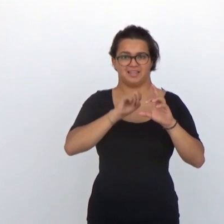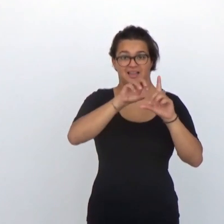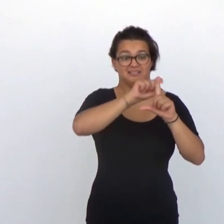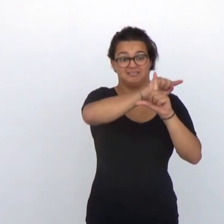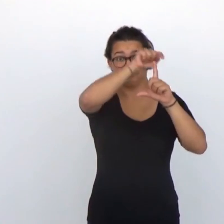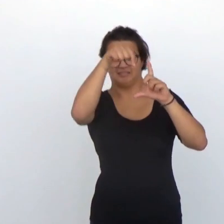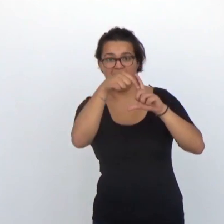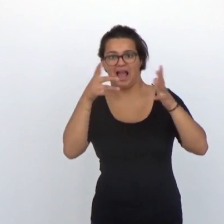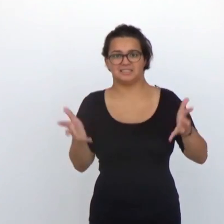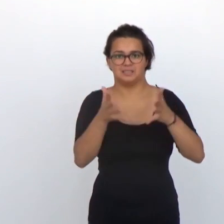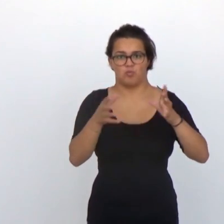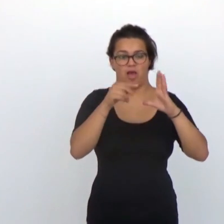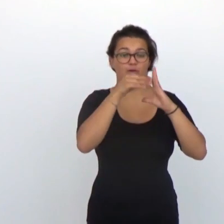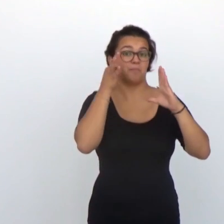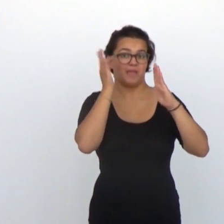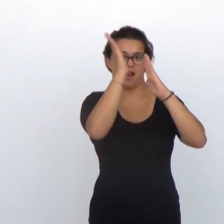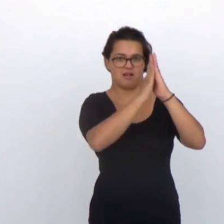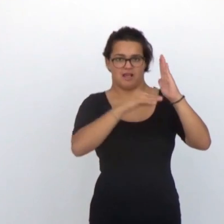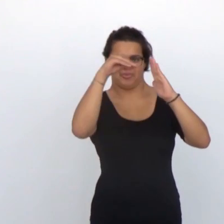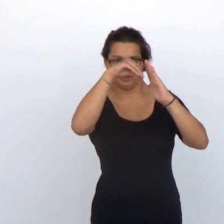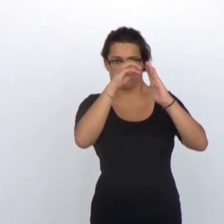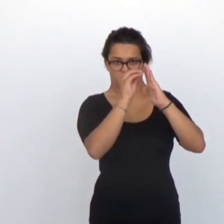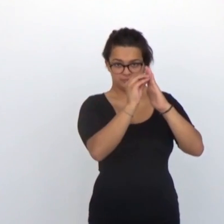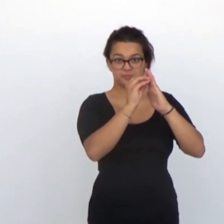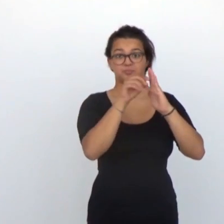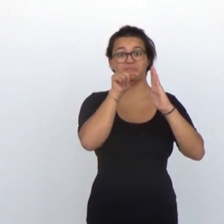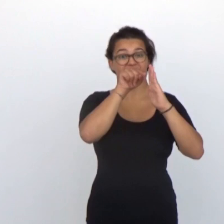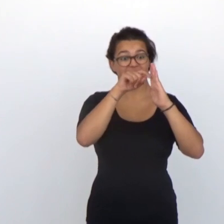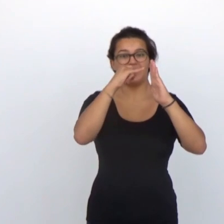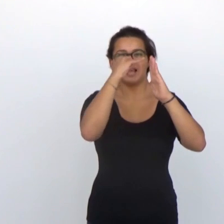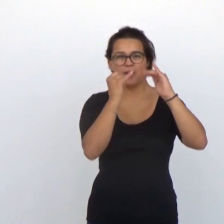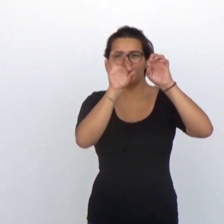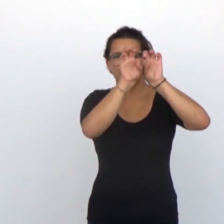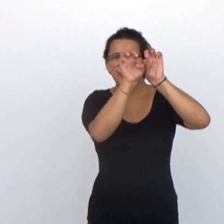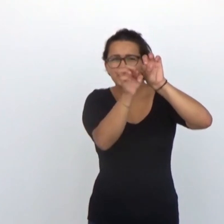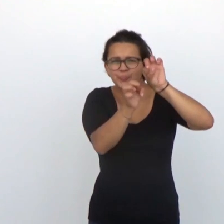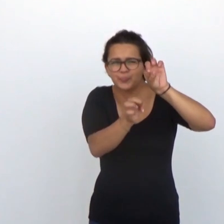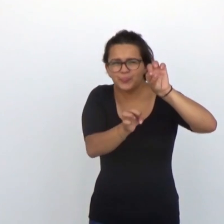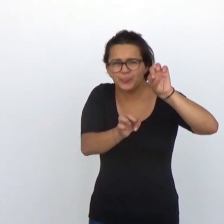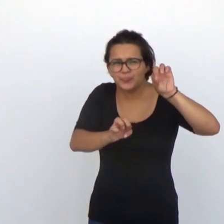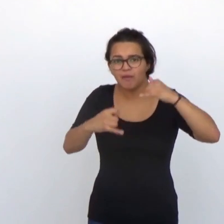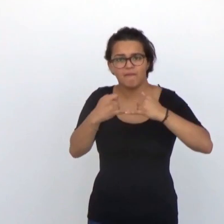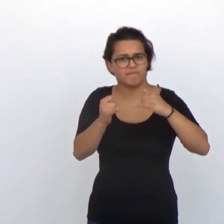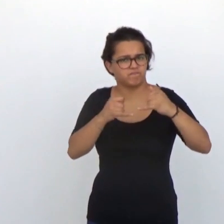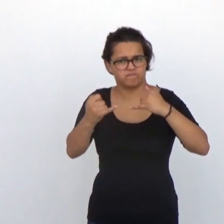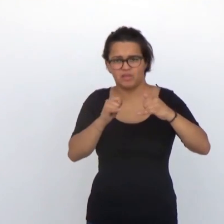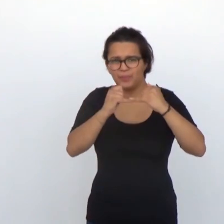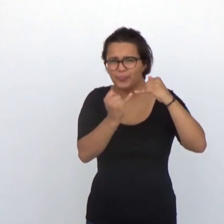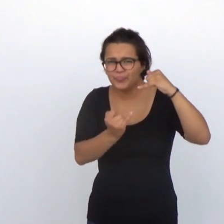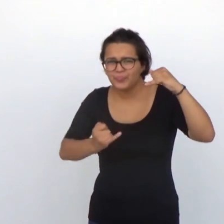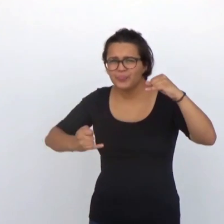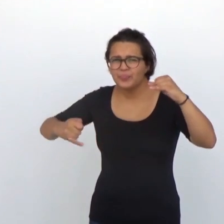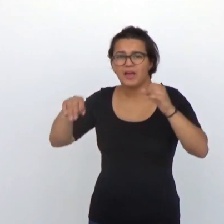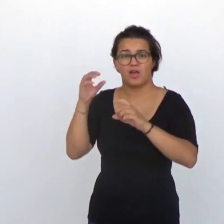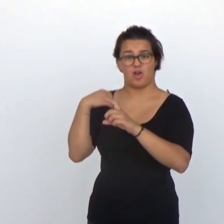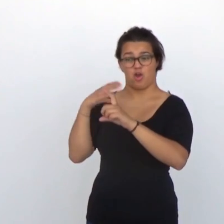digitales que se envían a un receptor y estimulador situado debajo de la piel. De este estimulador parte un cable que termina en un fino y